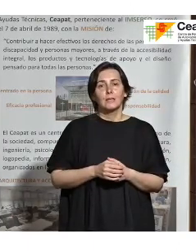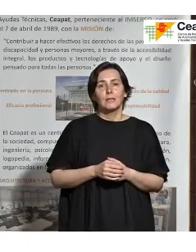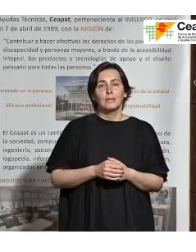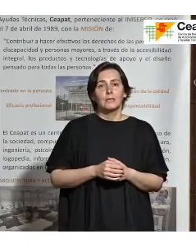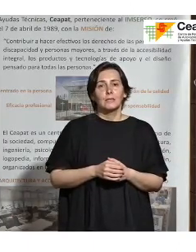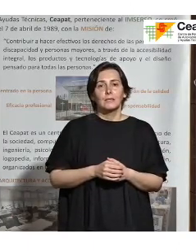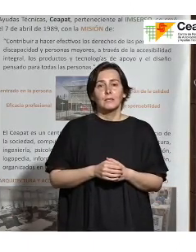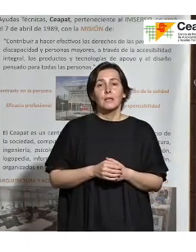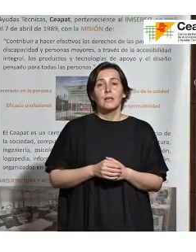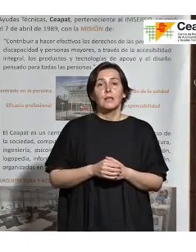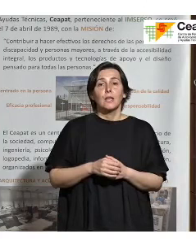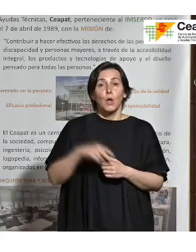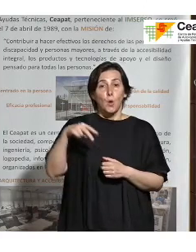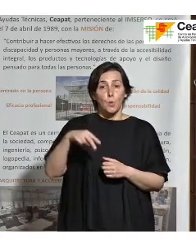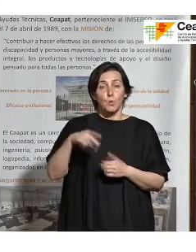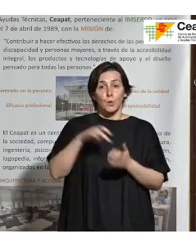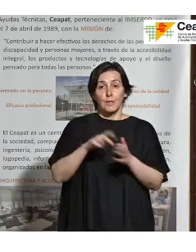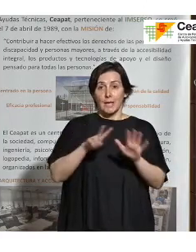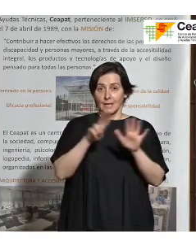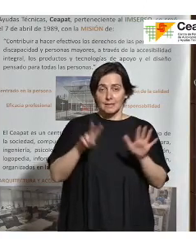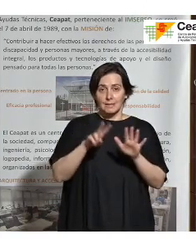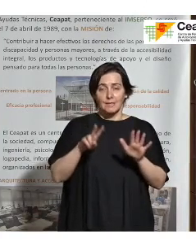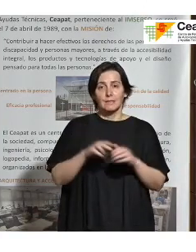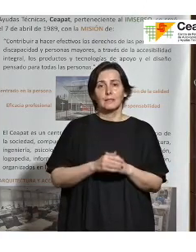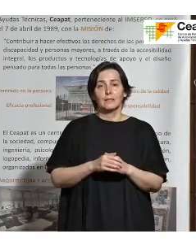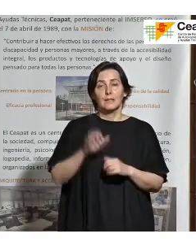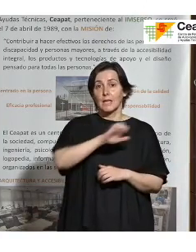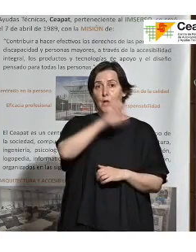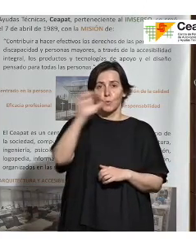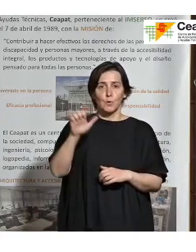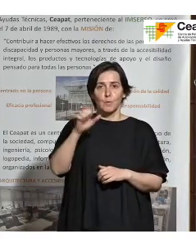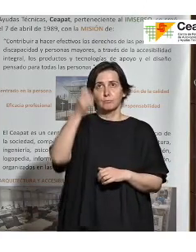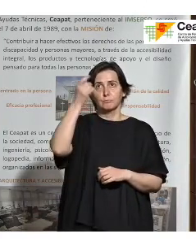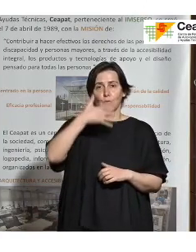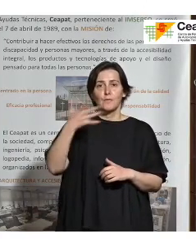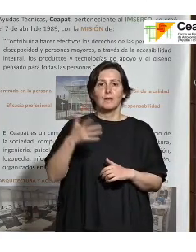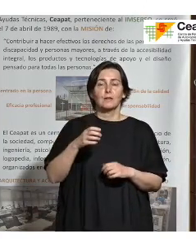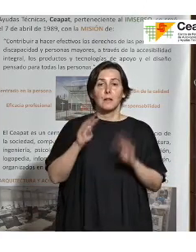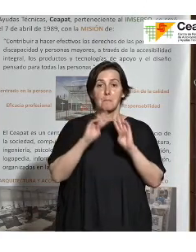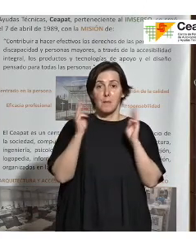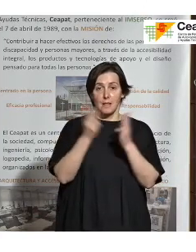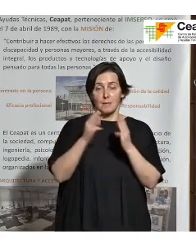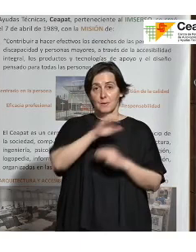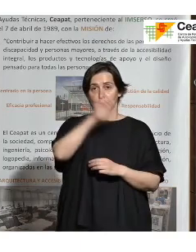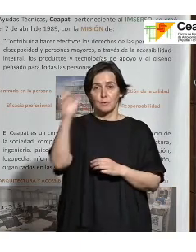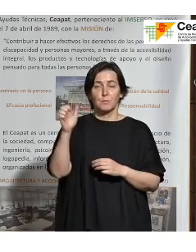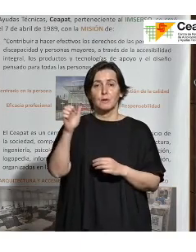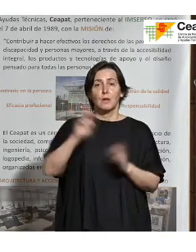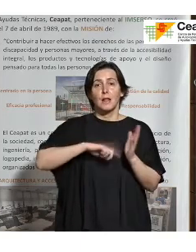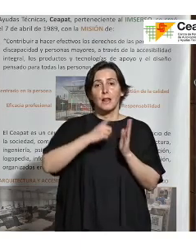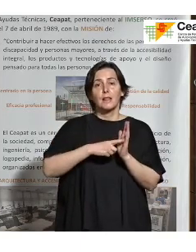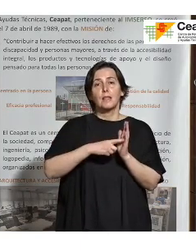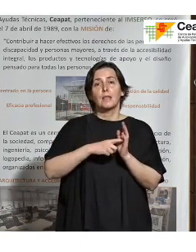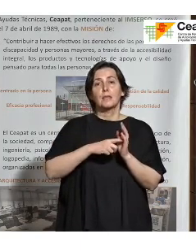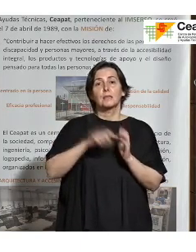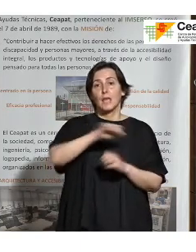el 7 de junio de este año Europa por fin, el Parlamento Europeo aprueba la Ley Europea de